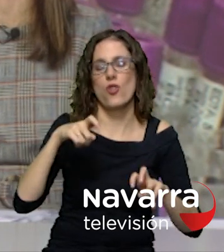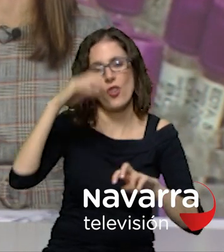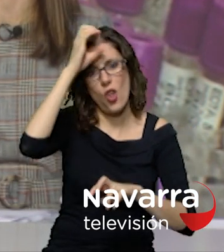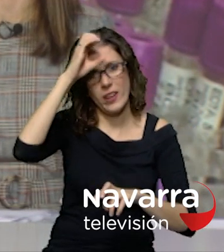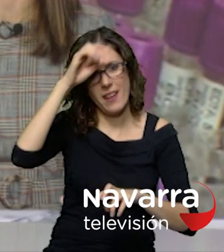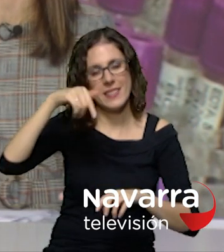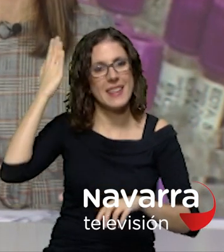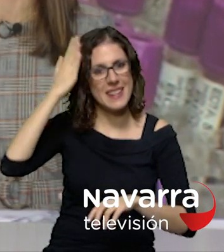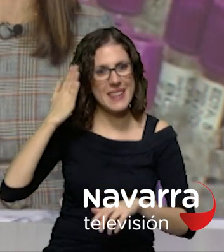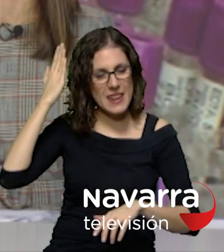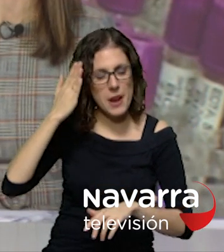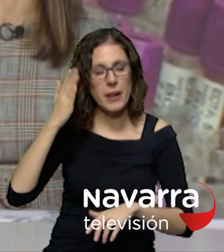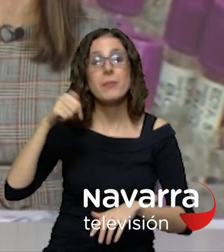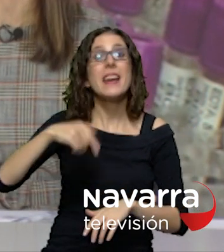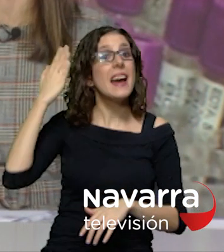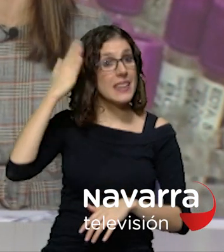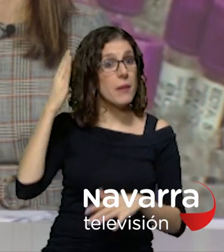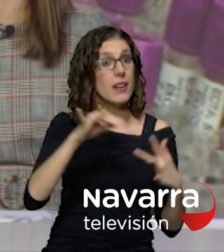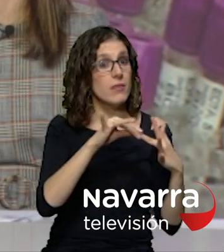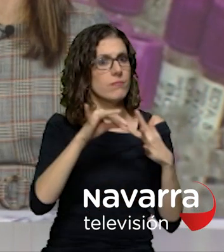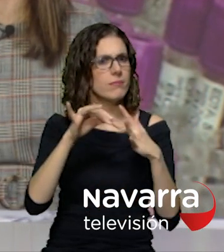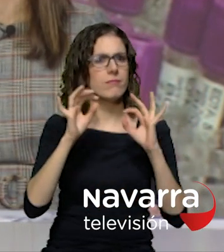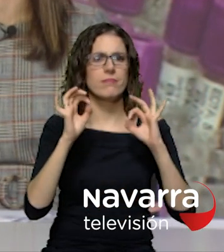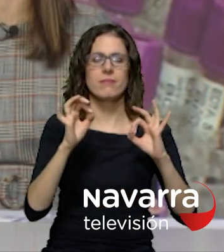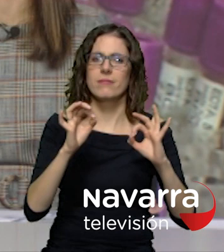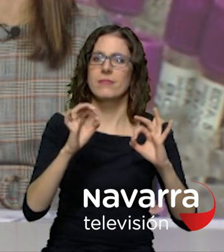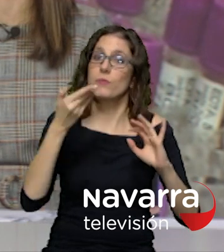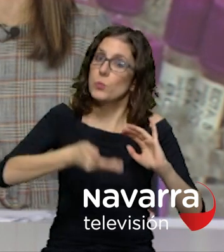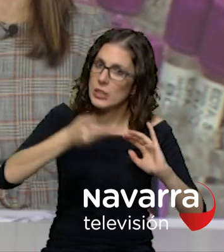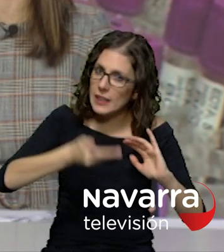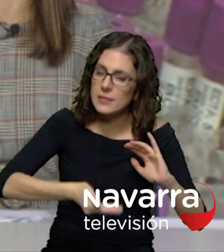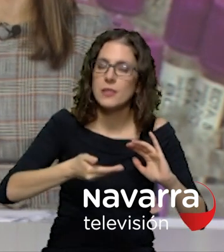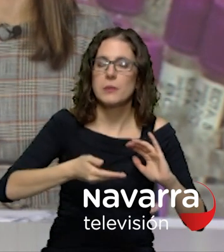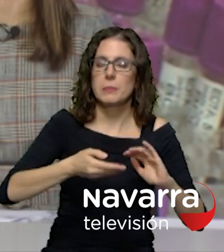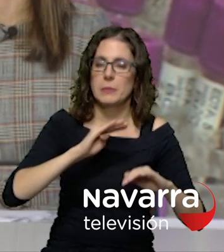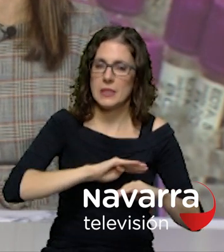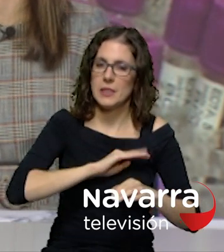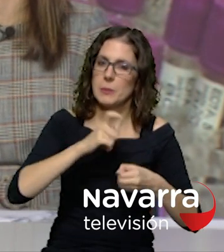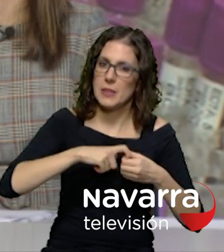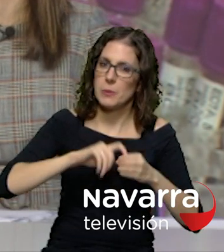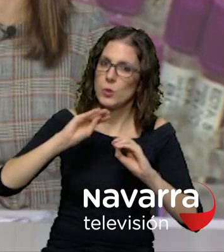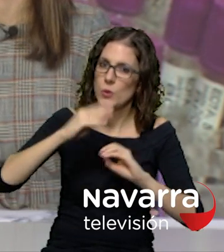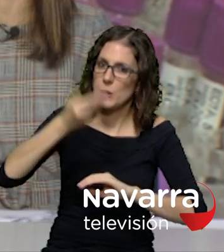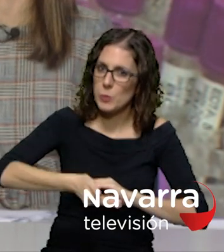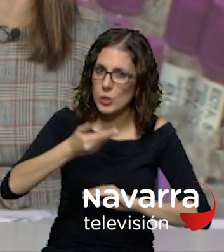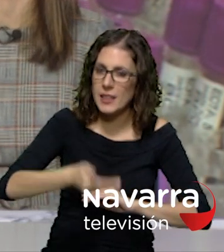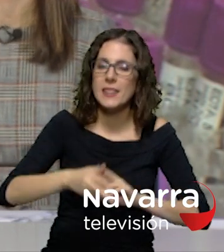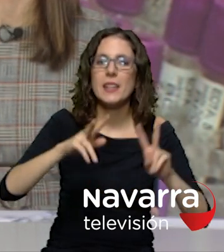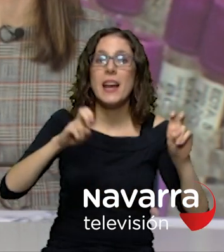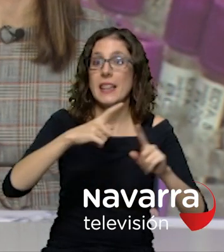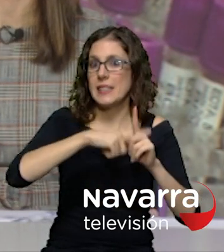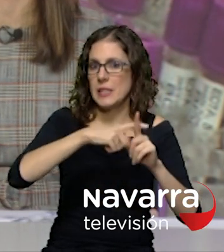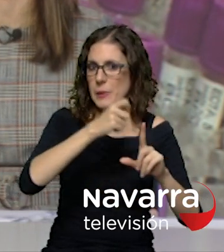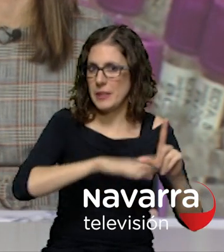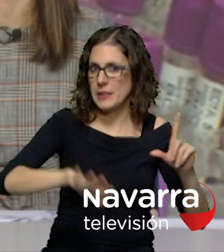primeros ensayos clínicos en españa especialistas de todo el mundo debaten en madrid sobre el futuro de la inmunoterapia en un simposio organizado